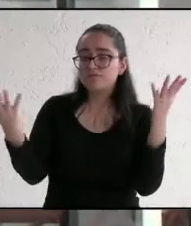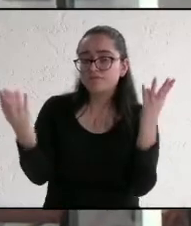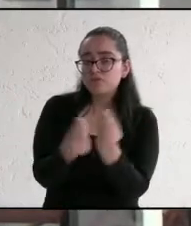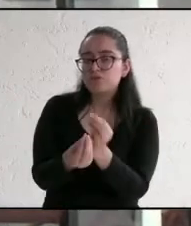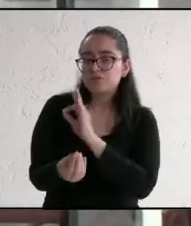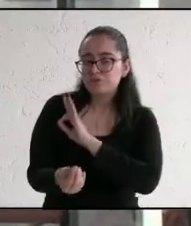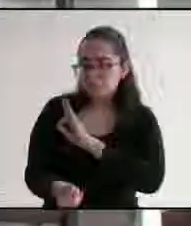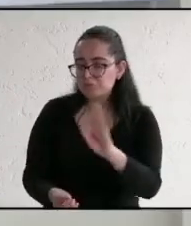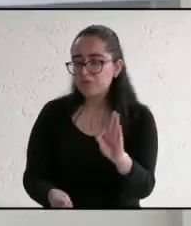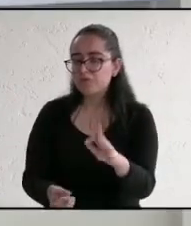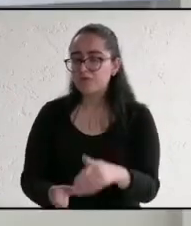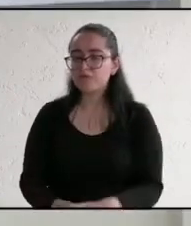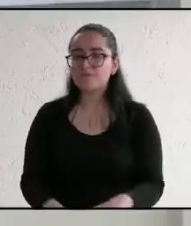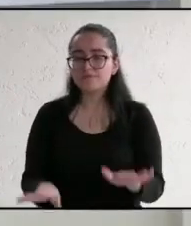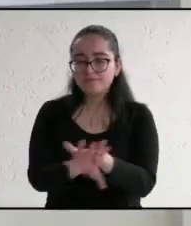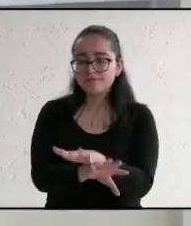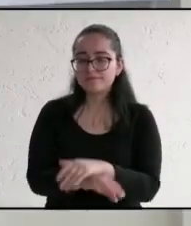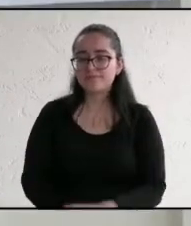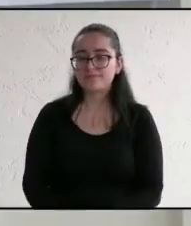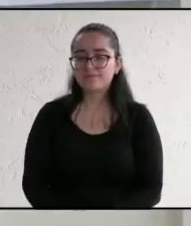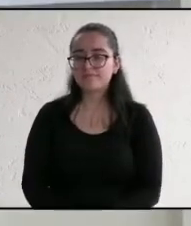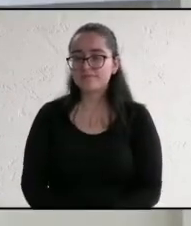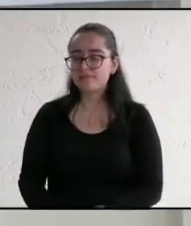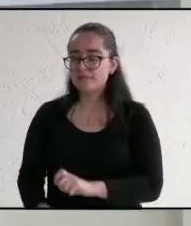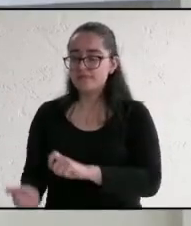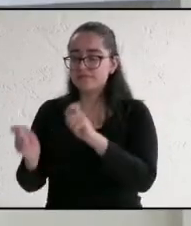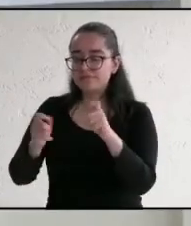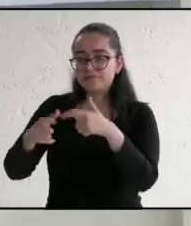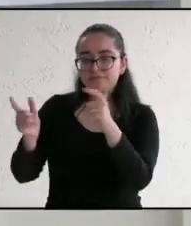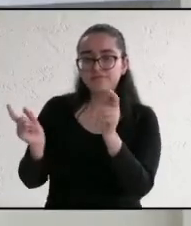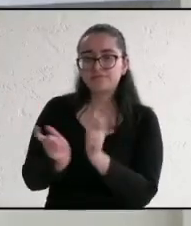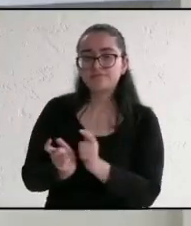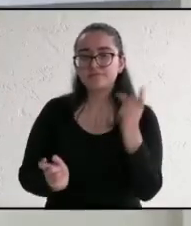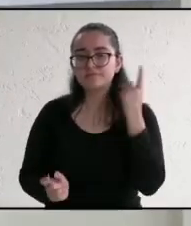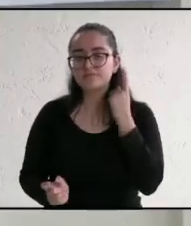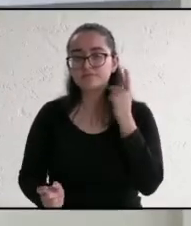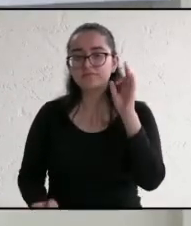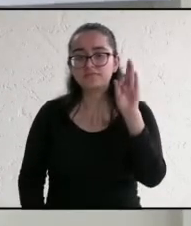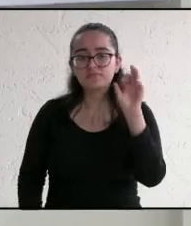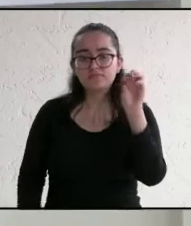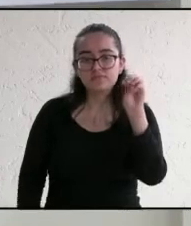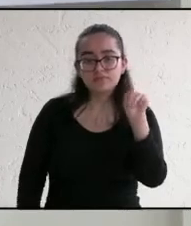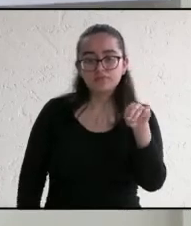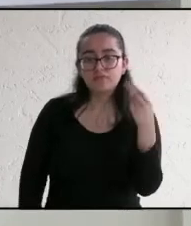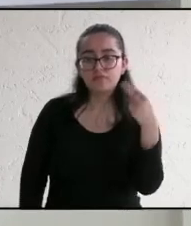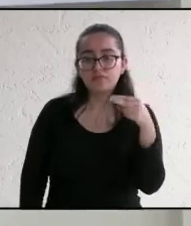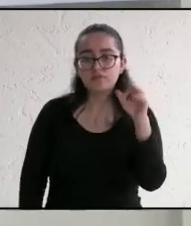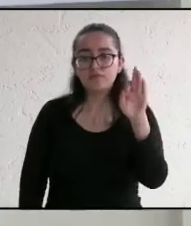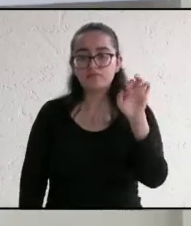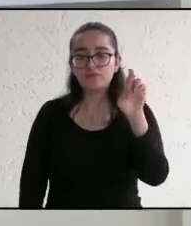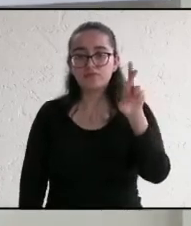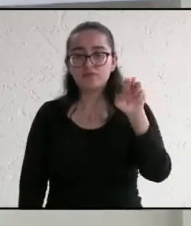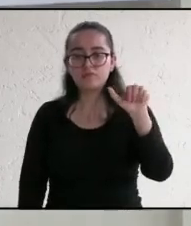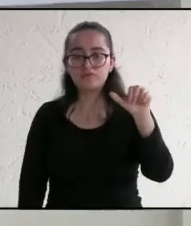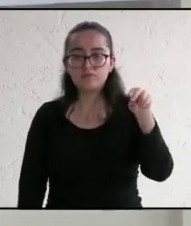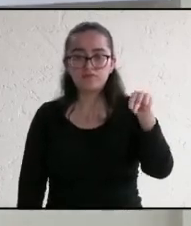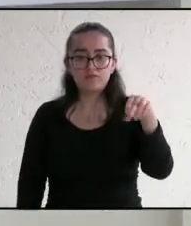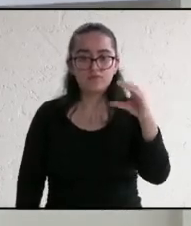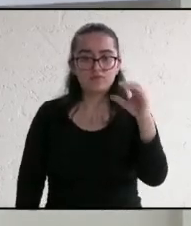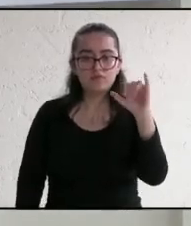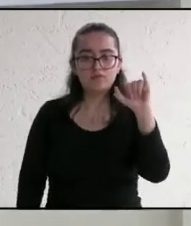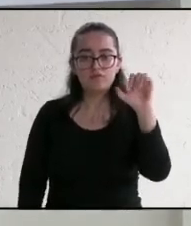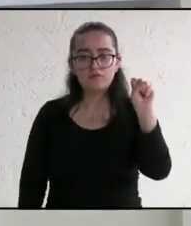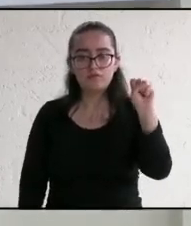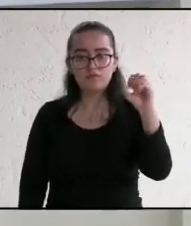Muchas gracias. Gracias. Continuamos con el candidato de Fuerza por México, Francisco Fernández. Adelante, candidato.